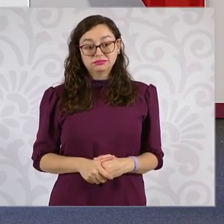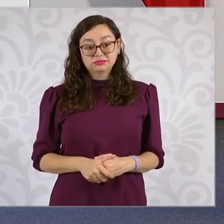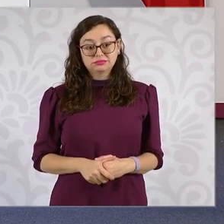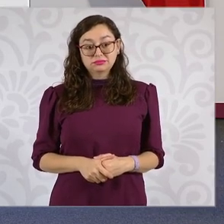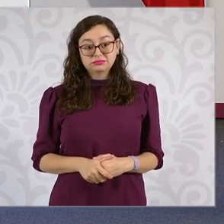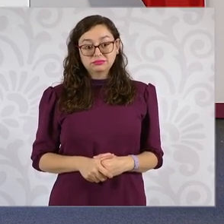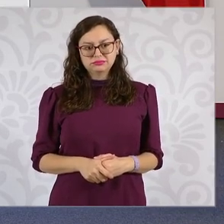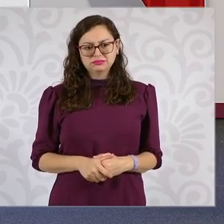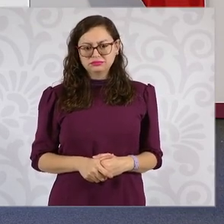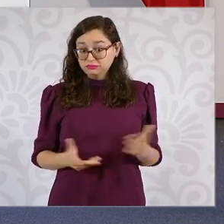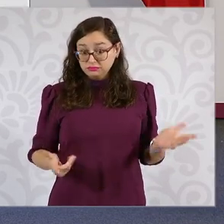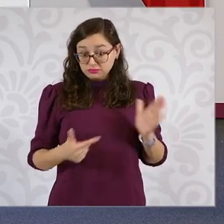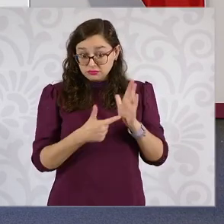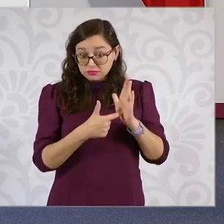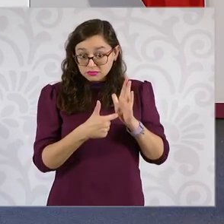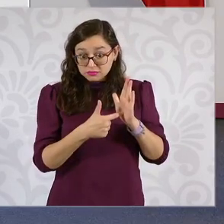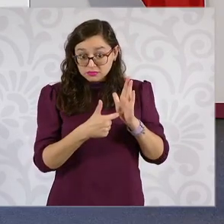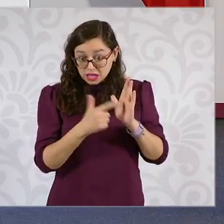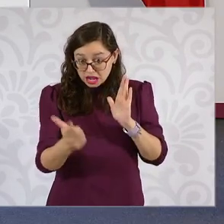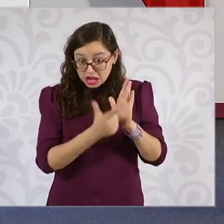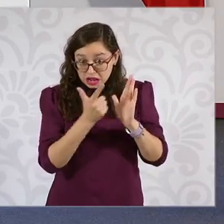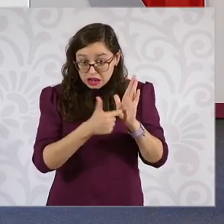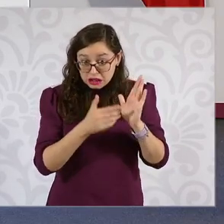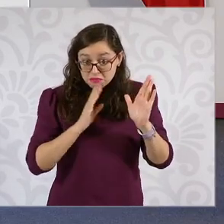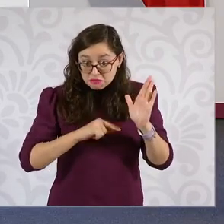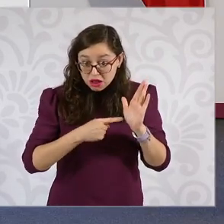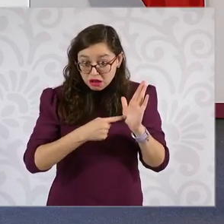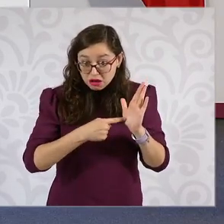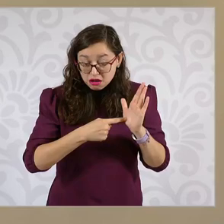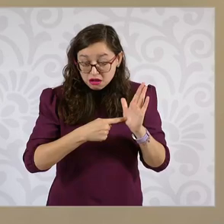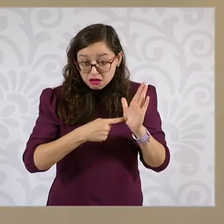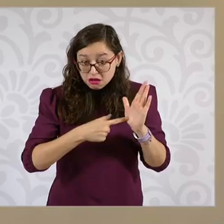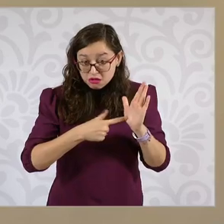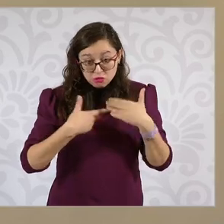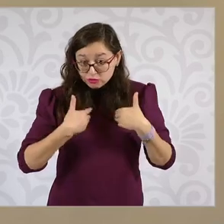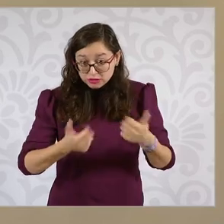¿O qué a poco no es claro el artículo 61?